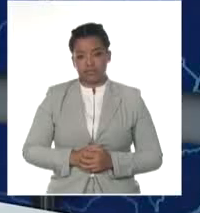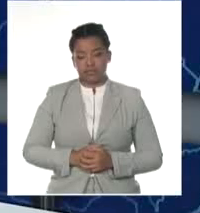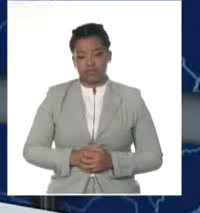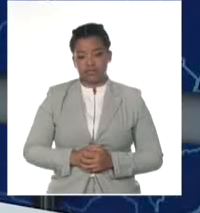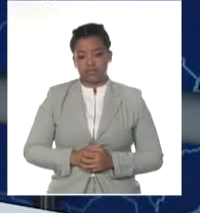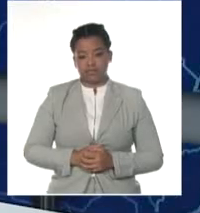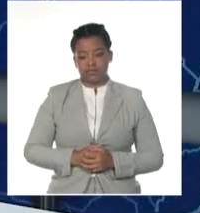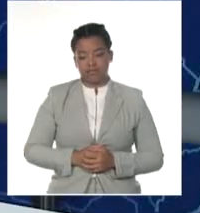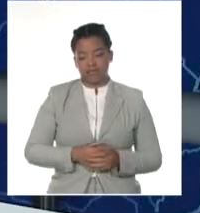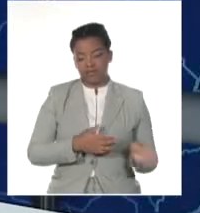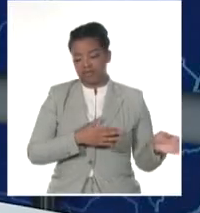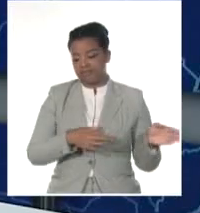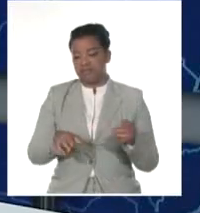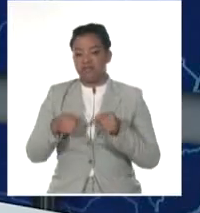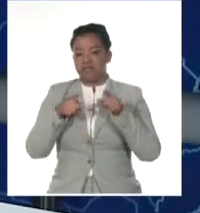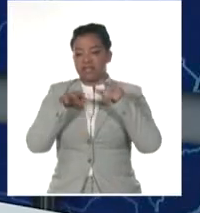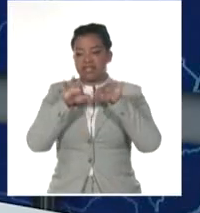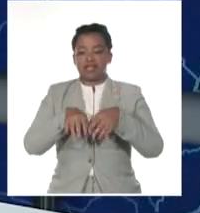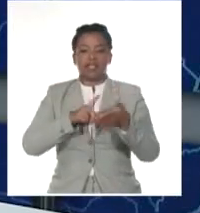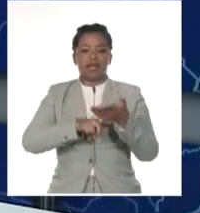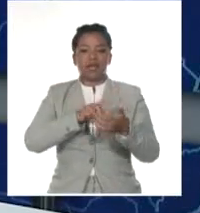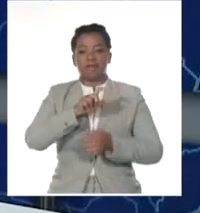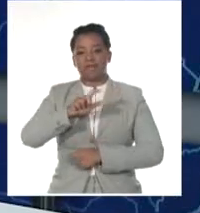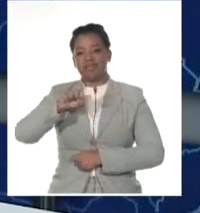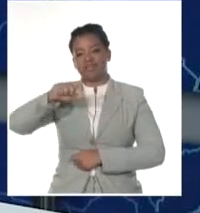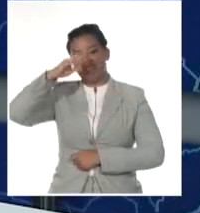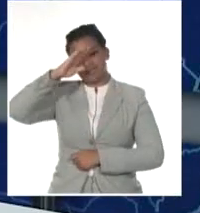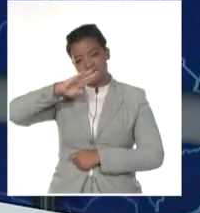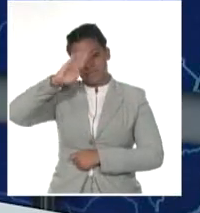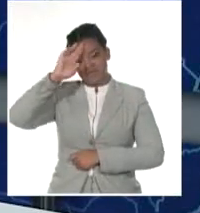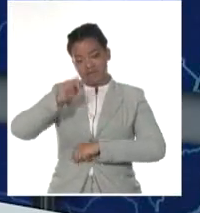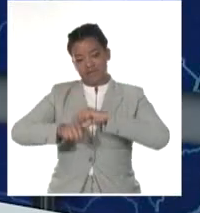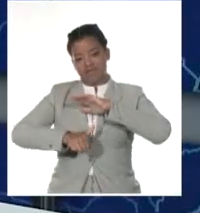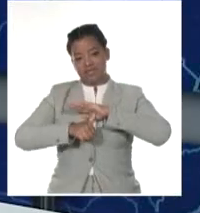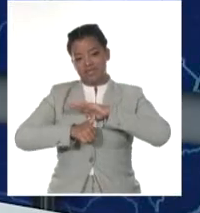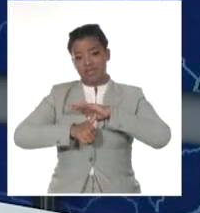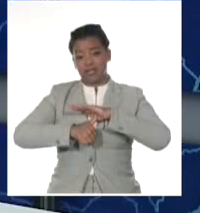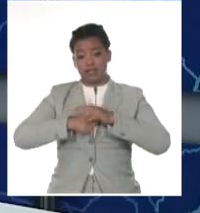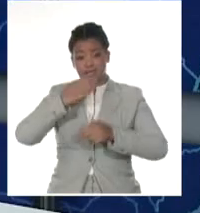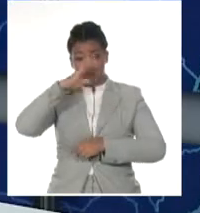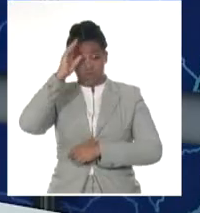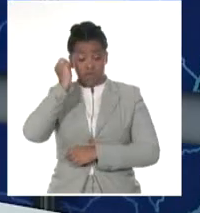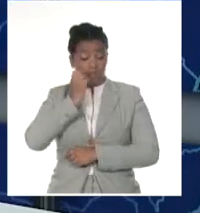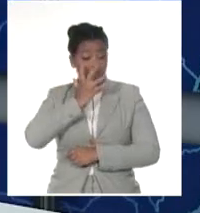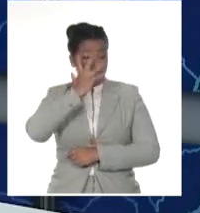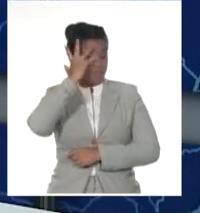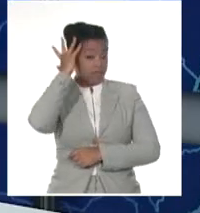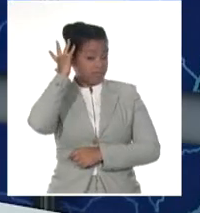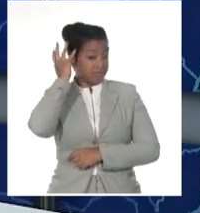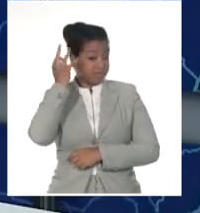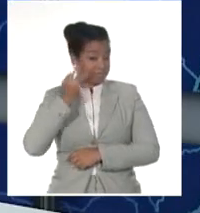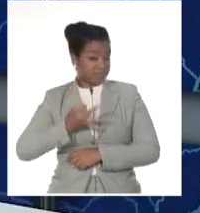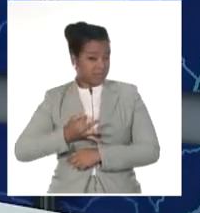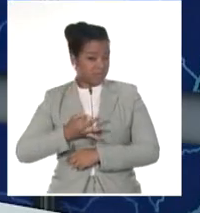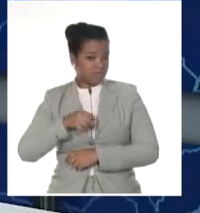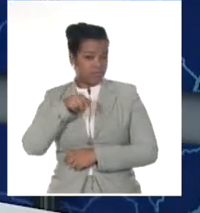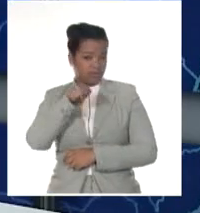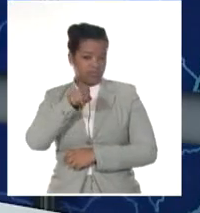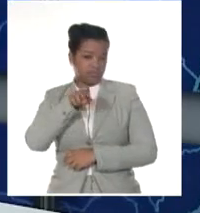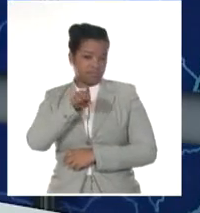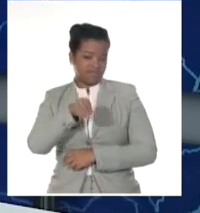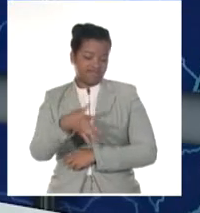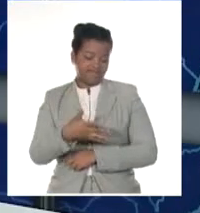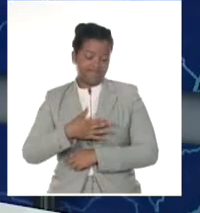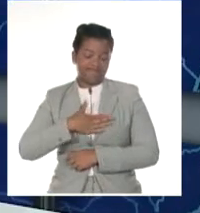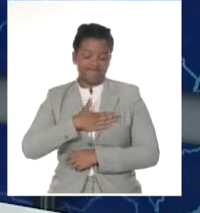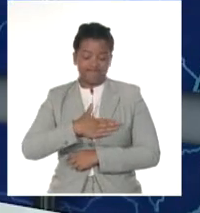El mandatario del Comité Central del Partido Comunista de Cuba y presidente de la República, Miguel Díaz Canel Bermúdez, envió mensajes de